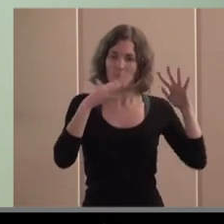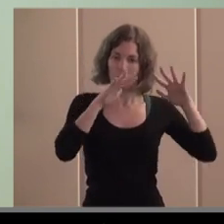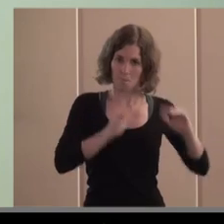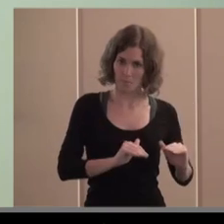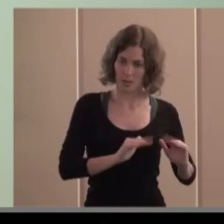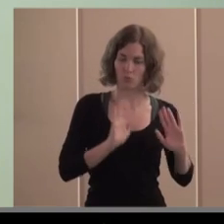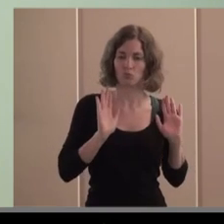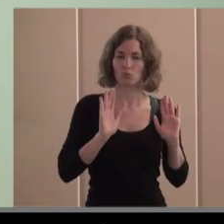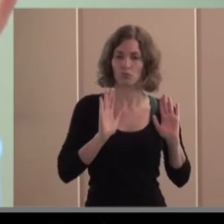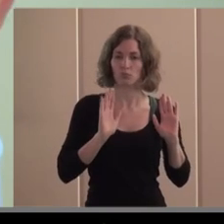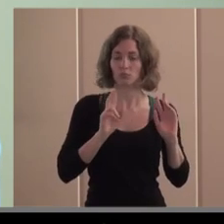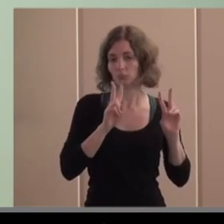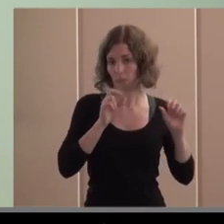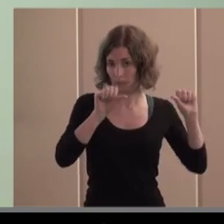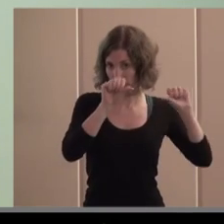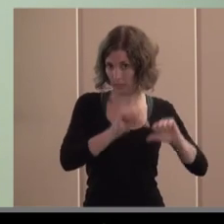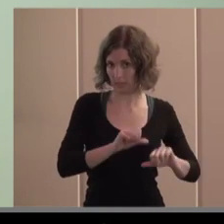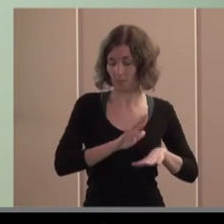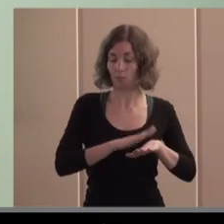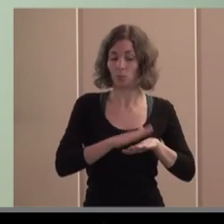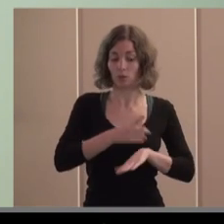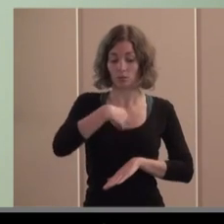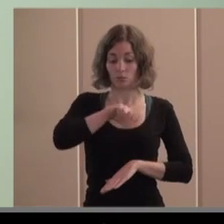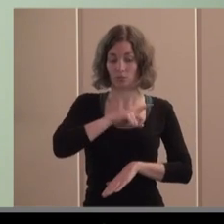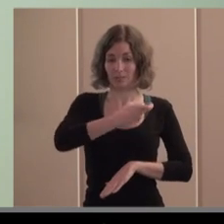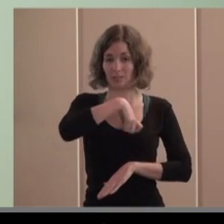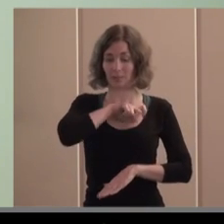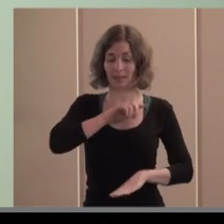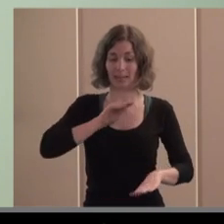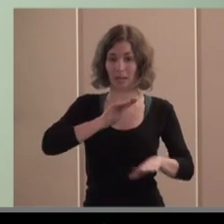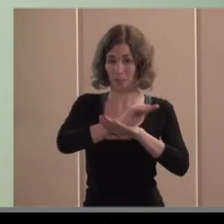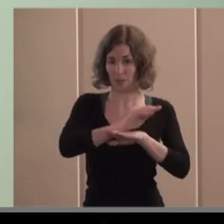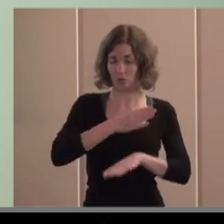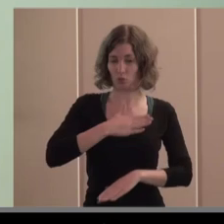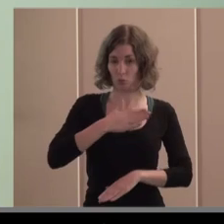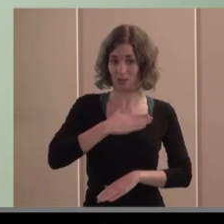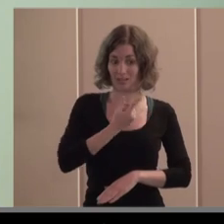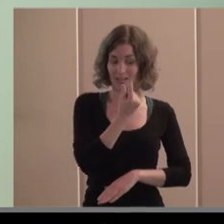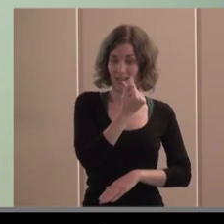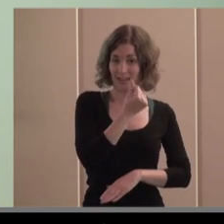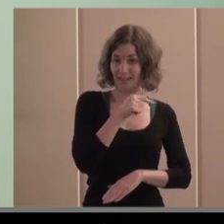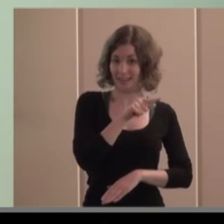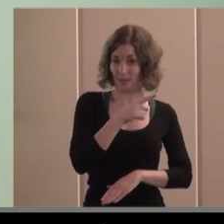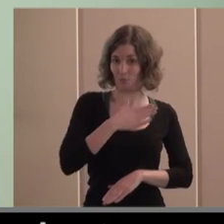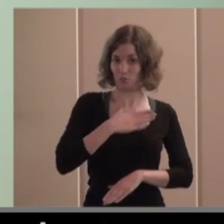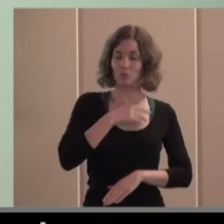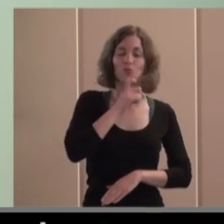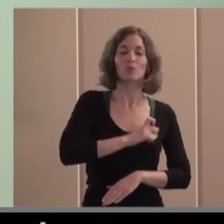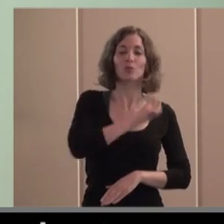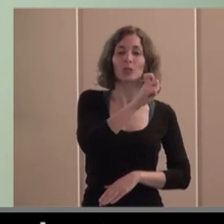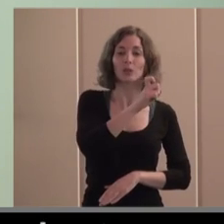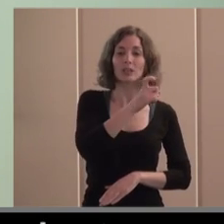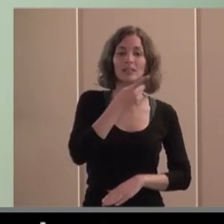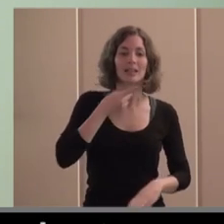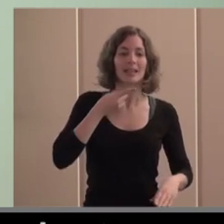nuestras inversiones o nuestros assets como se dice el capital fundacional no está invertido